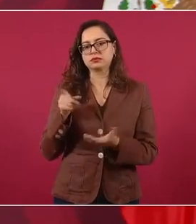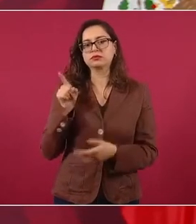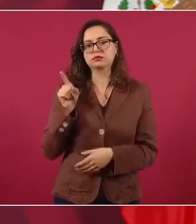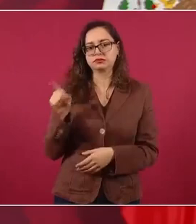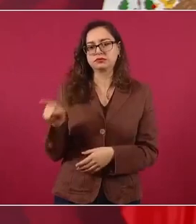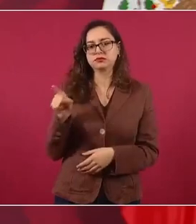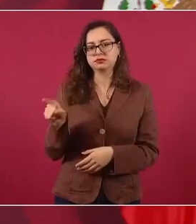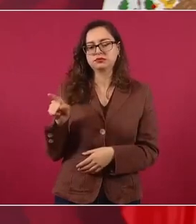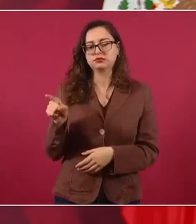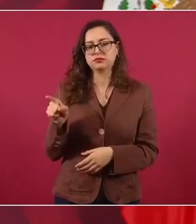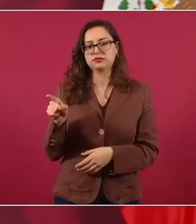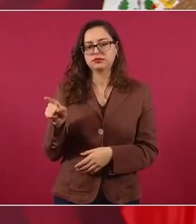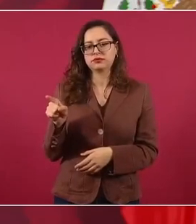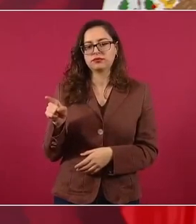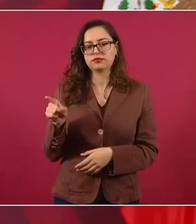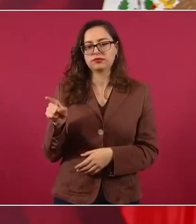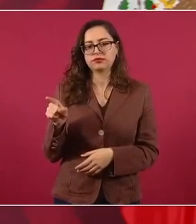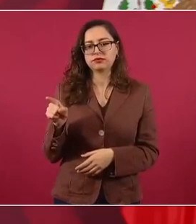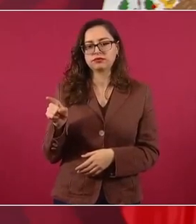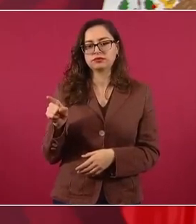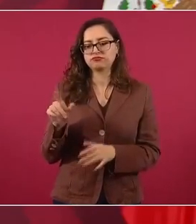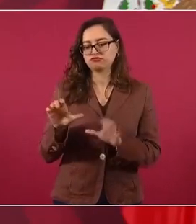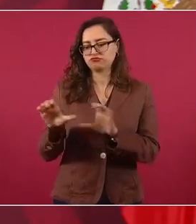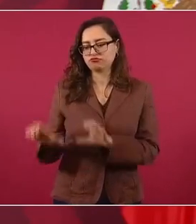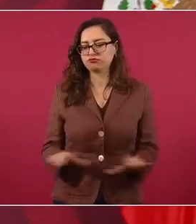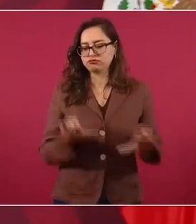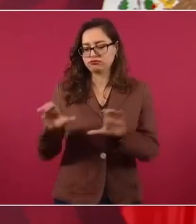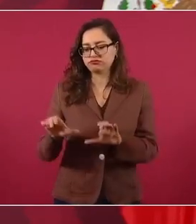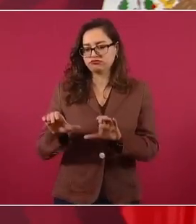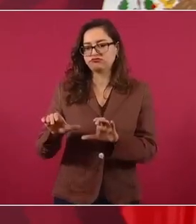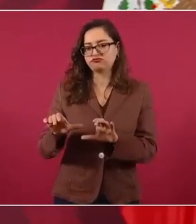la computadora.